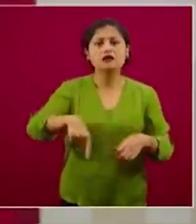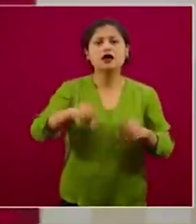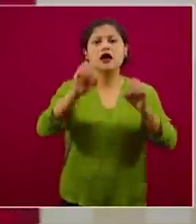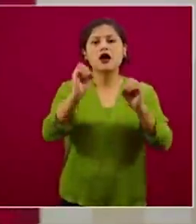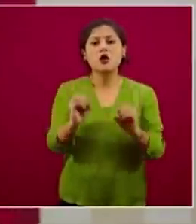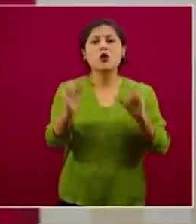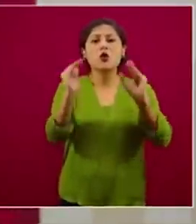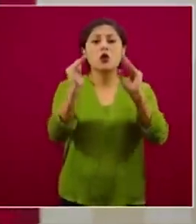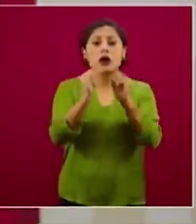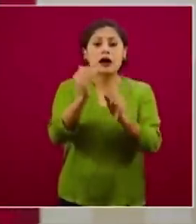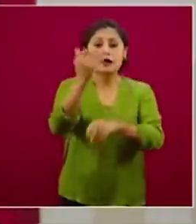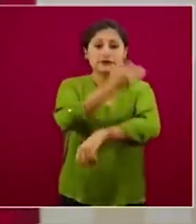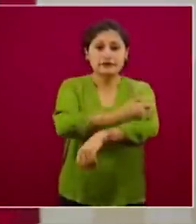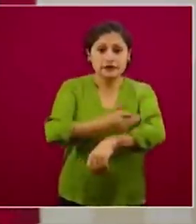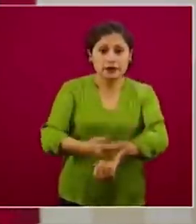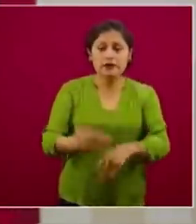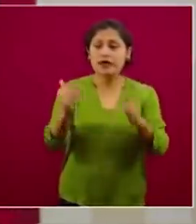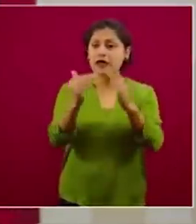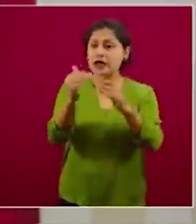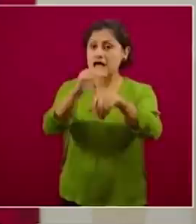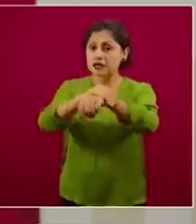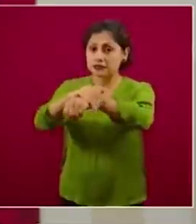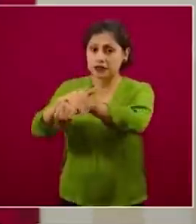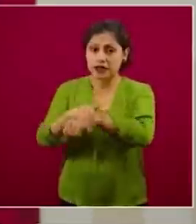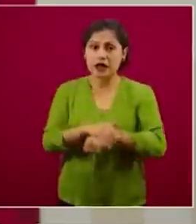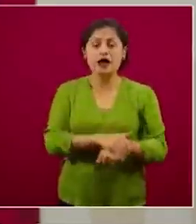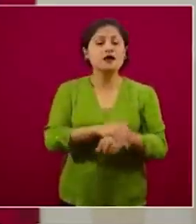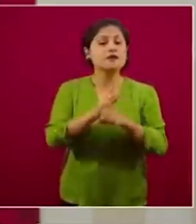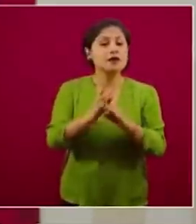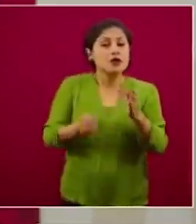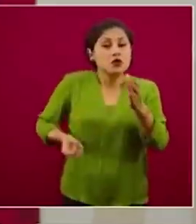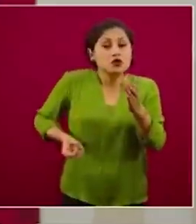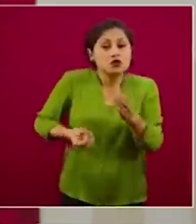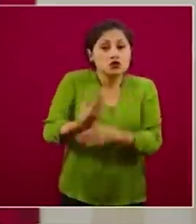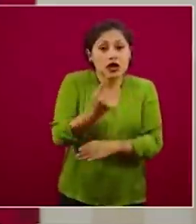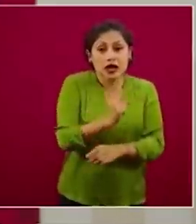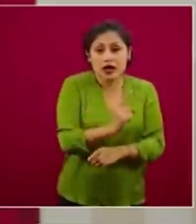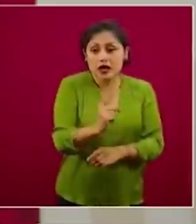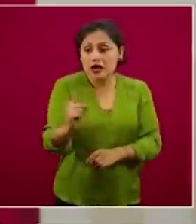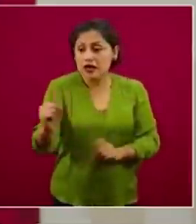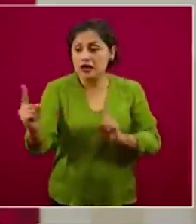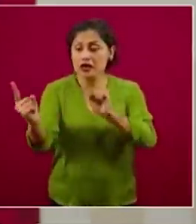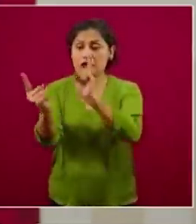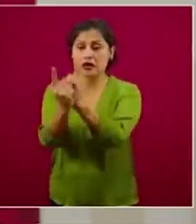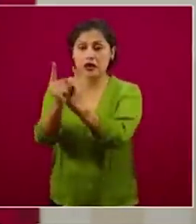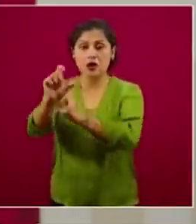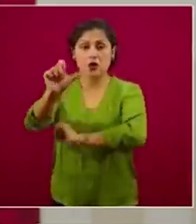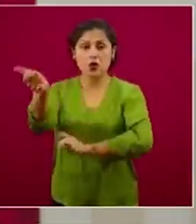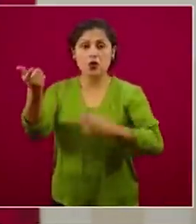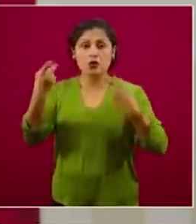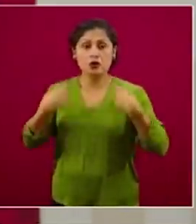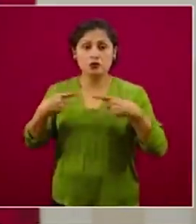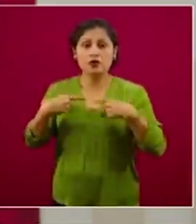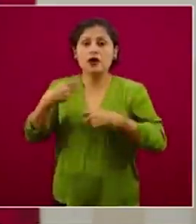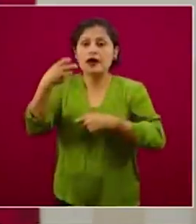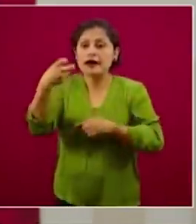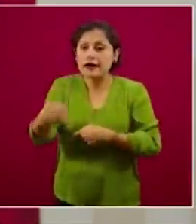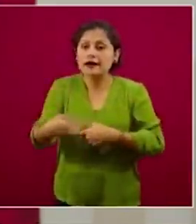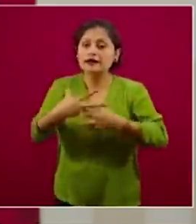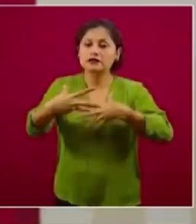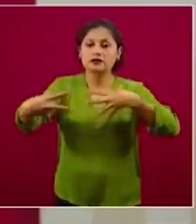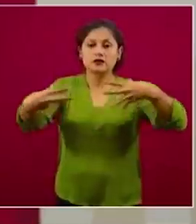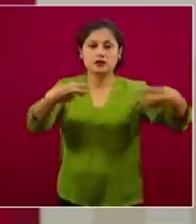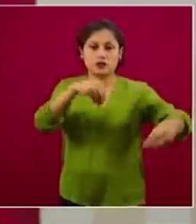familiares o amigos, con sólo movilizarse, desplazarse y encontrarse con otras personas, pueden contribuir a la